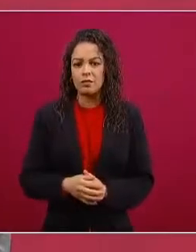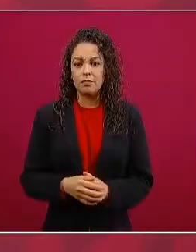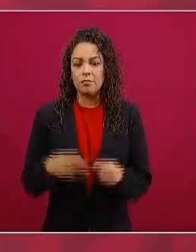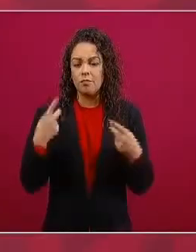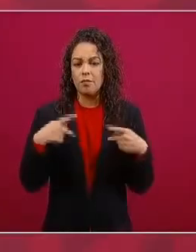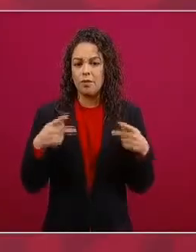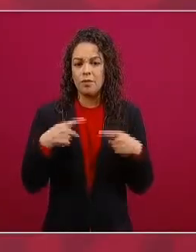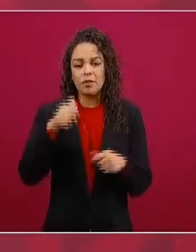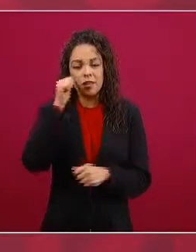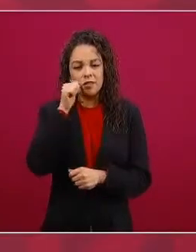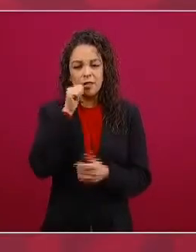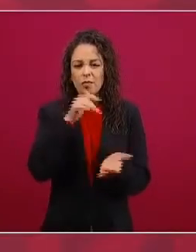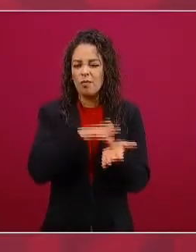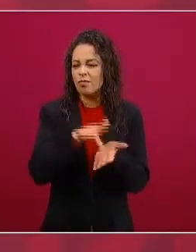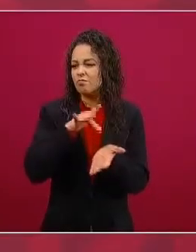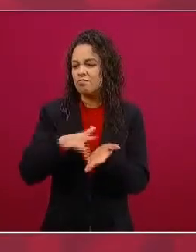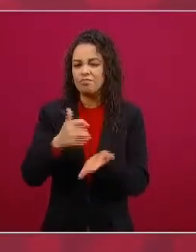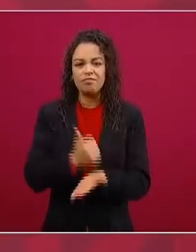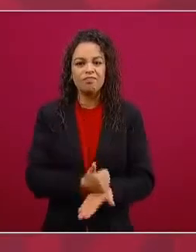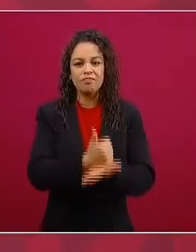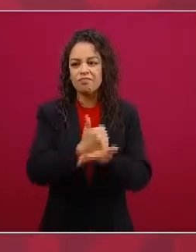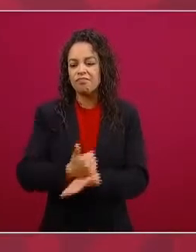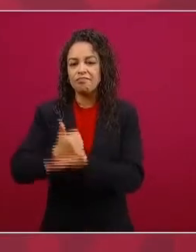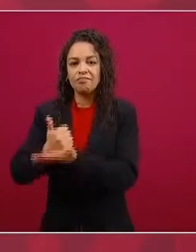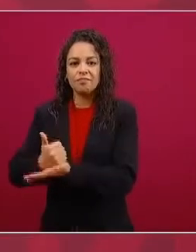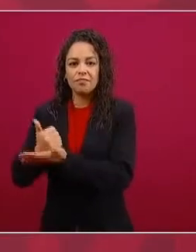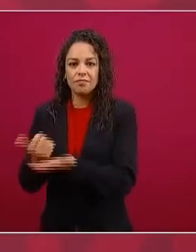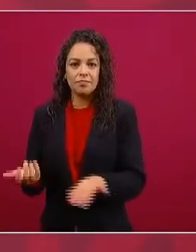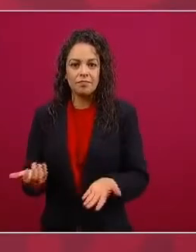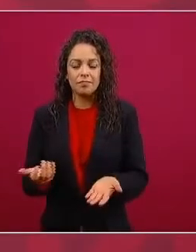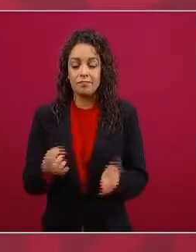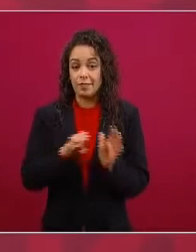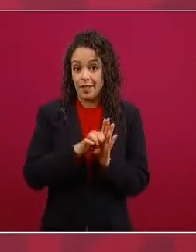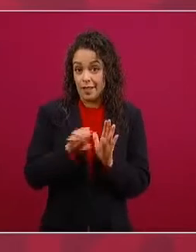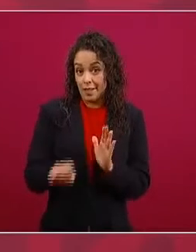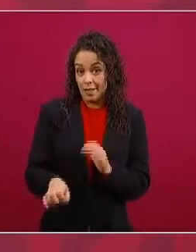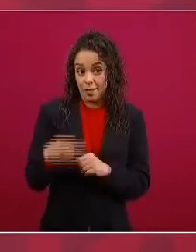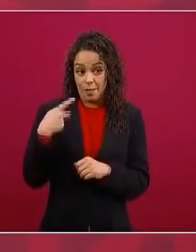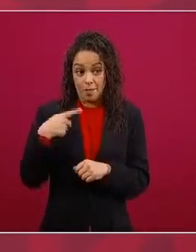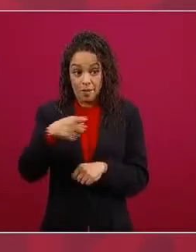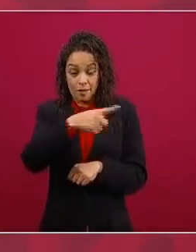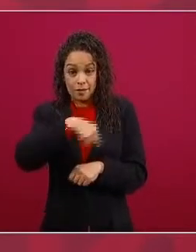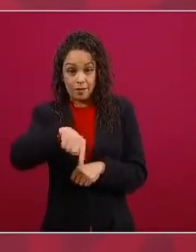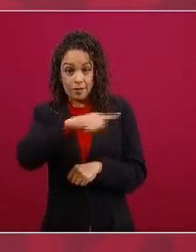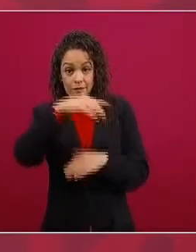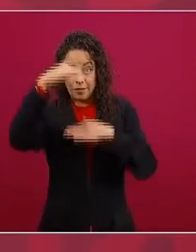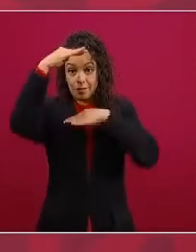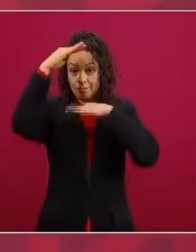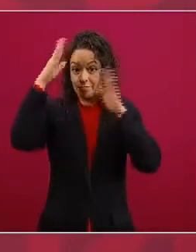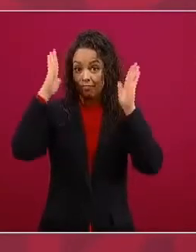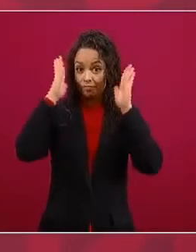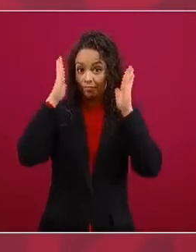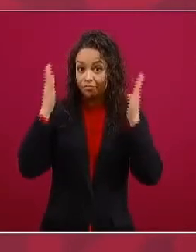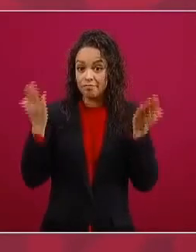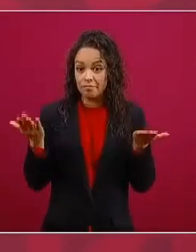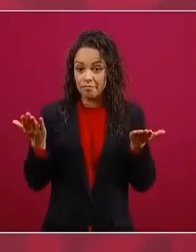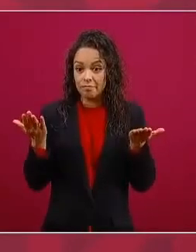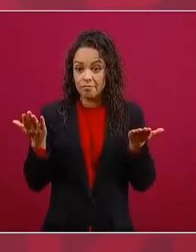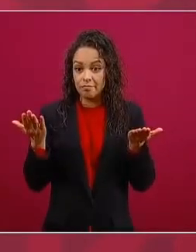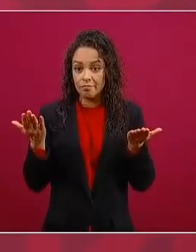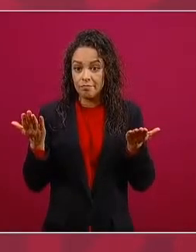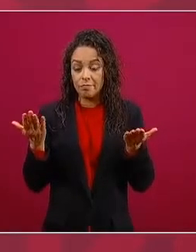ayudan les diría por ejemplo los conservadores no con dinero